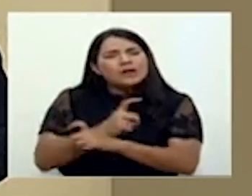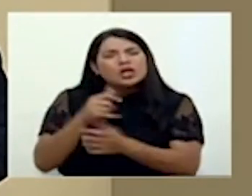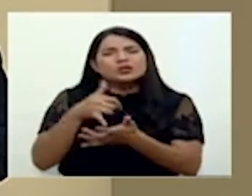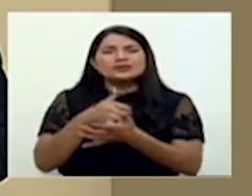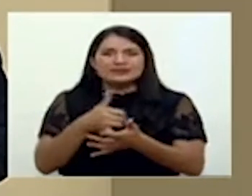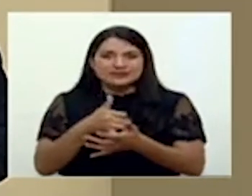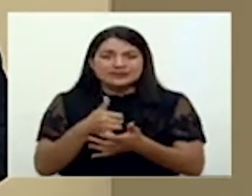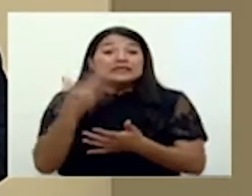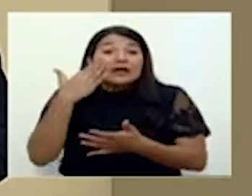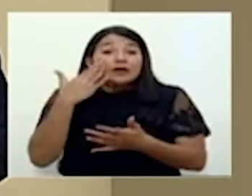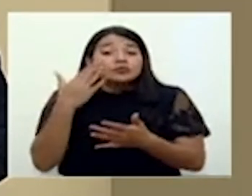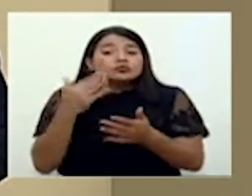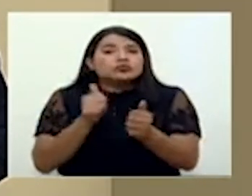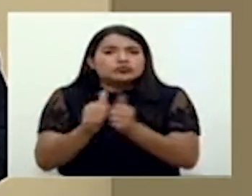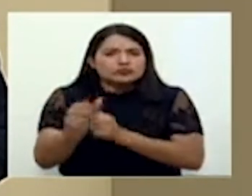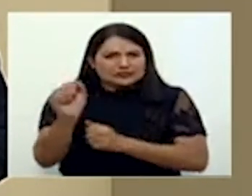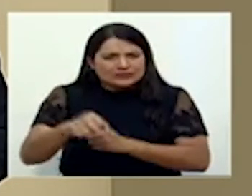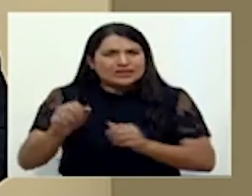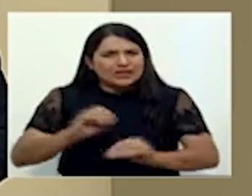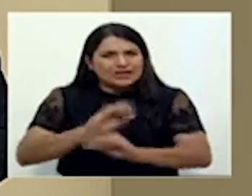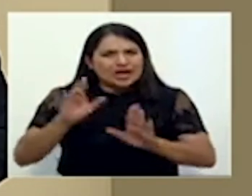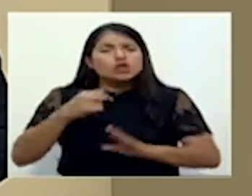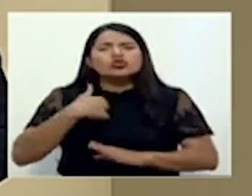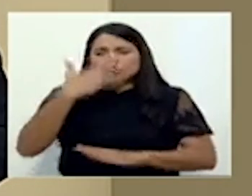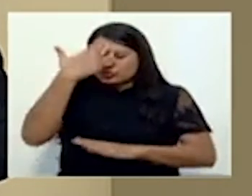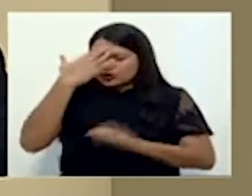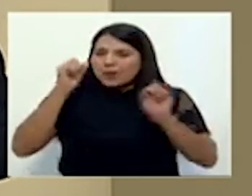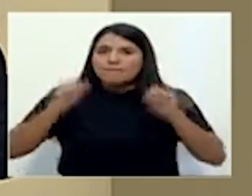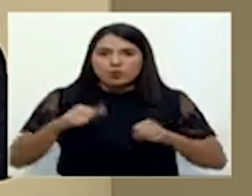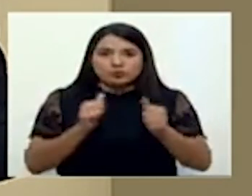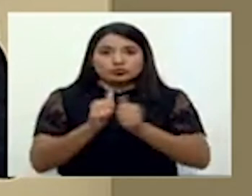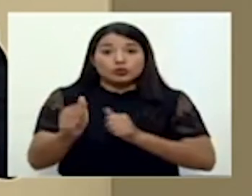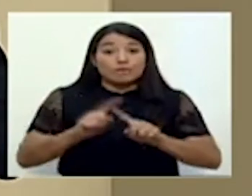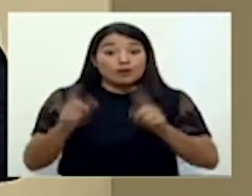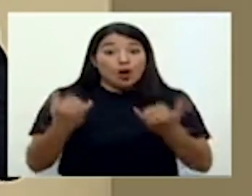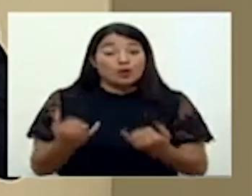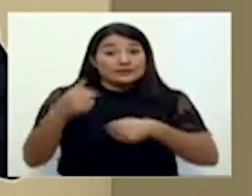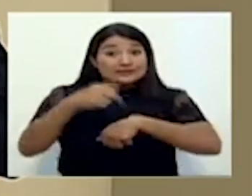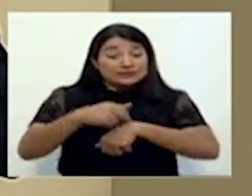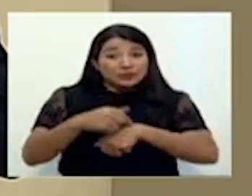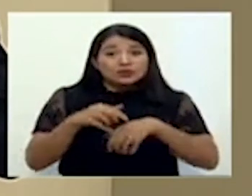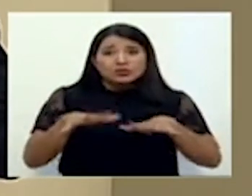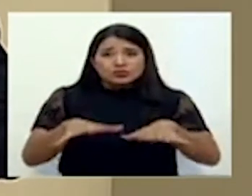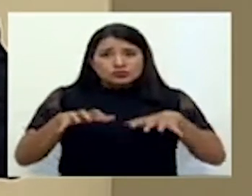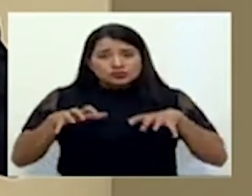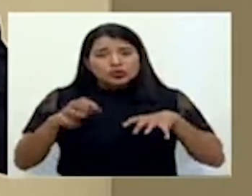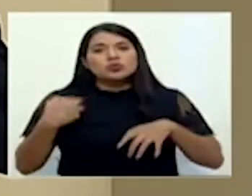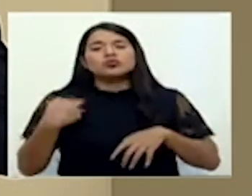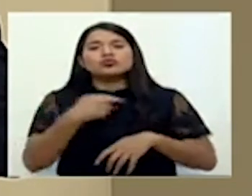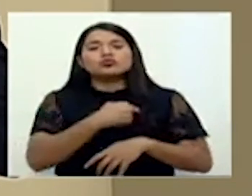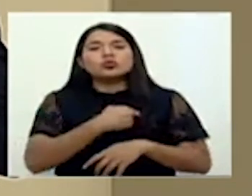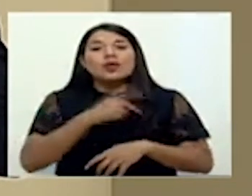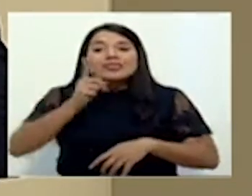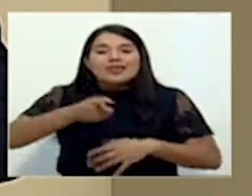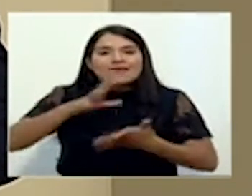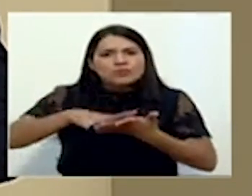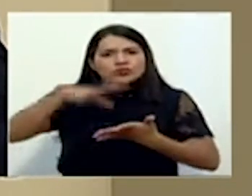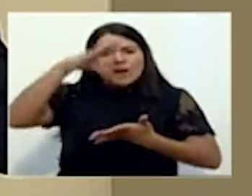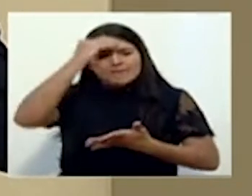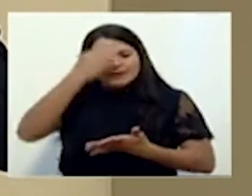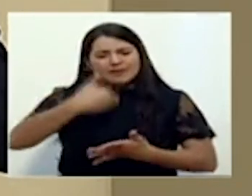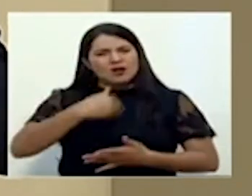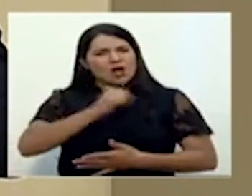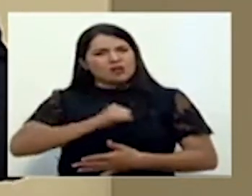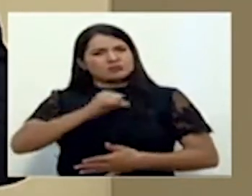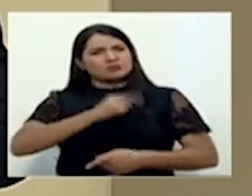pasará, claro que sí, vamos, yo estoy seguro que lo superaremos, pero en este momento de tensión, donde tenemos que aprender a comportarnos,